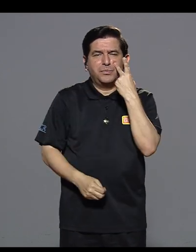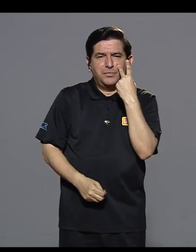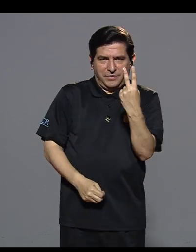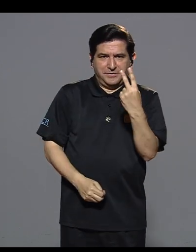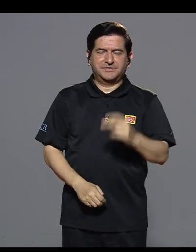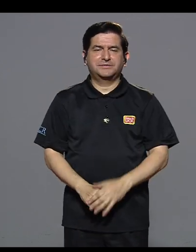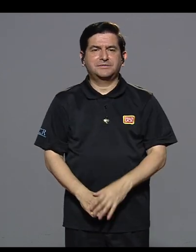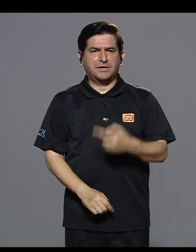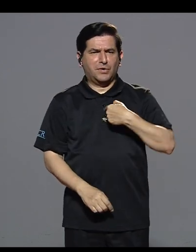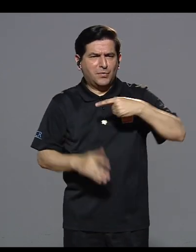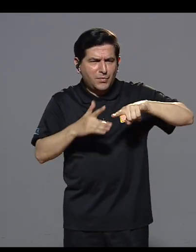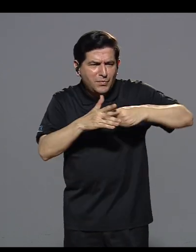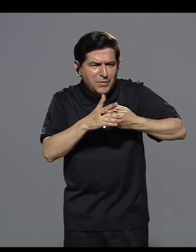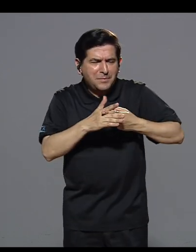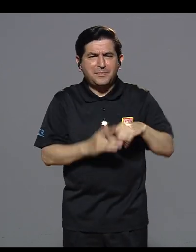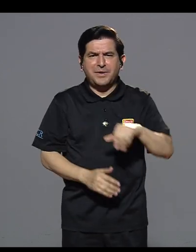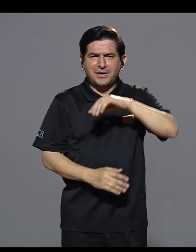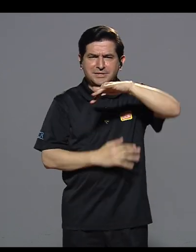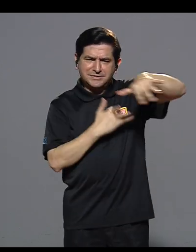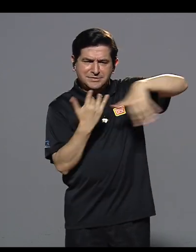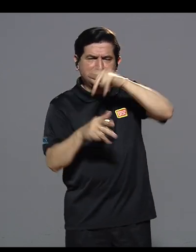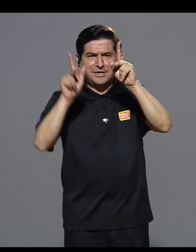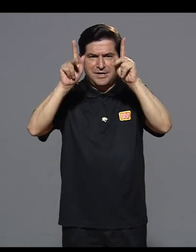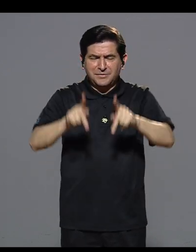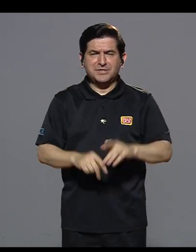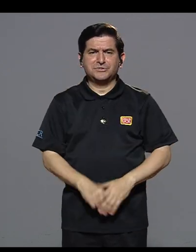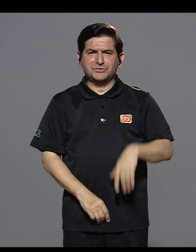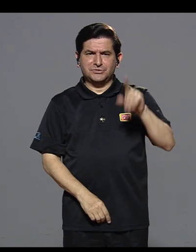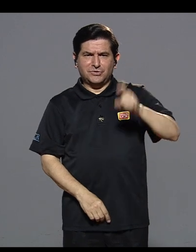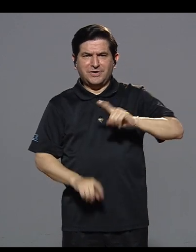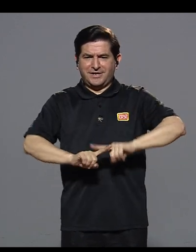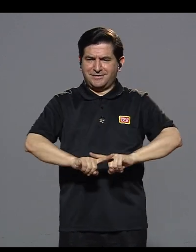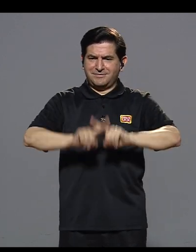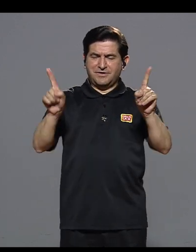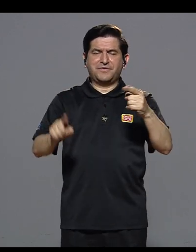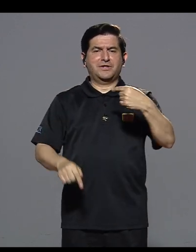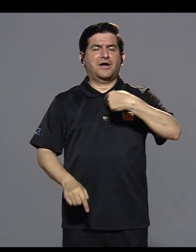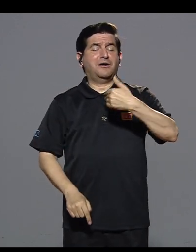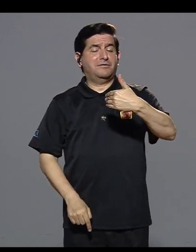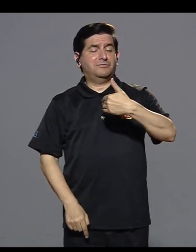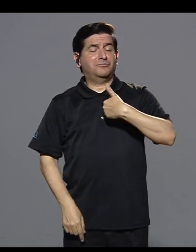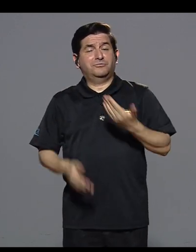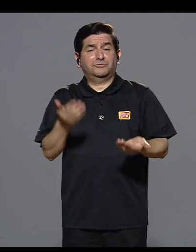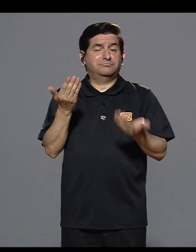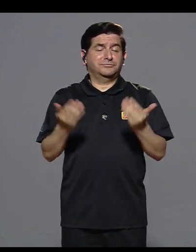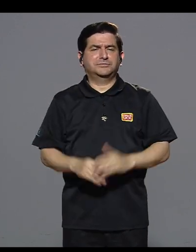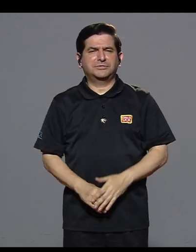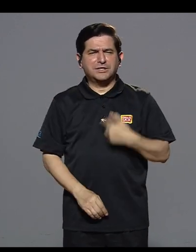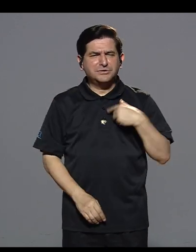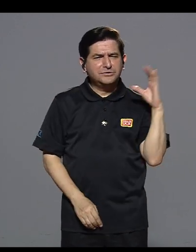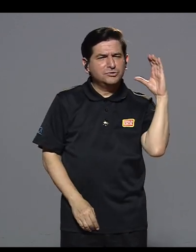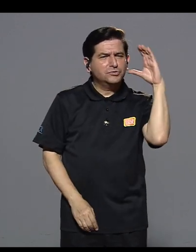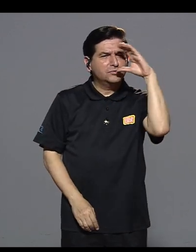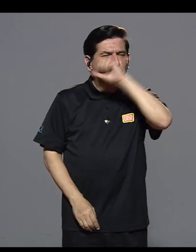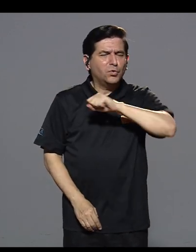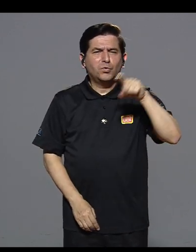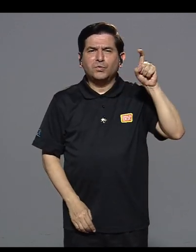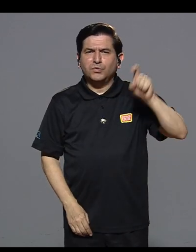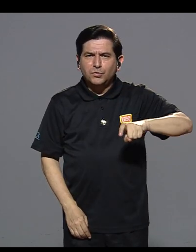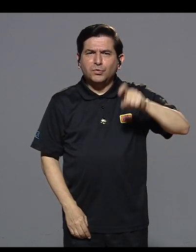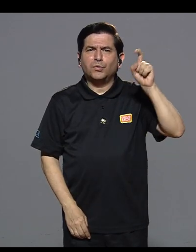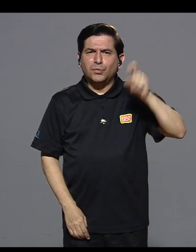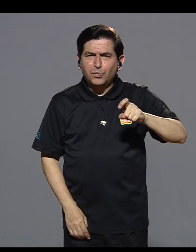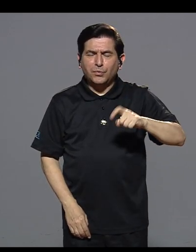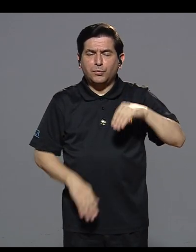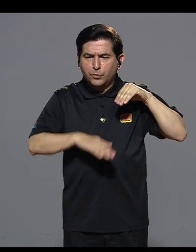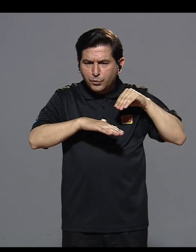Cuando uno comienza a interactuar con una persona con necesidades distintas a las que uno tiene y comienza a ver cómo esas necesidades